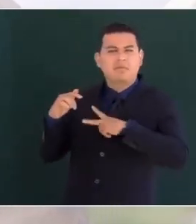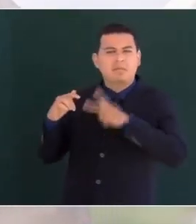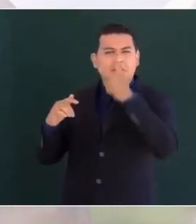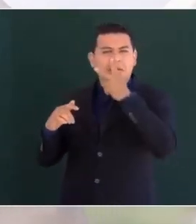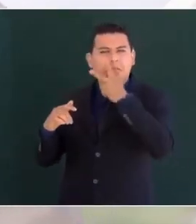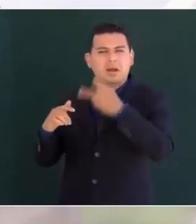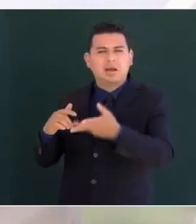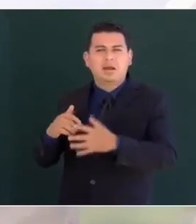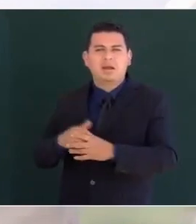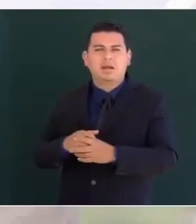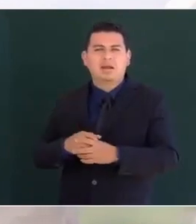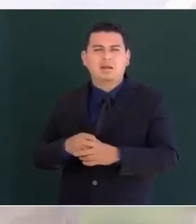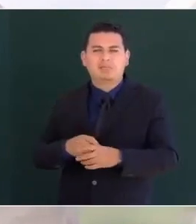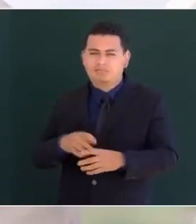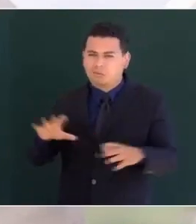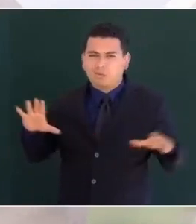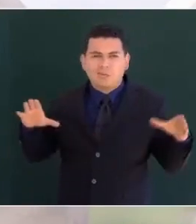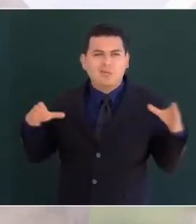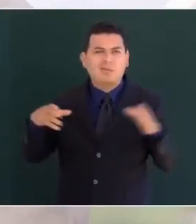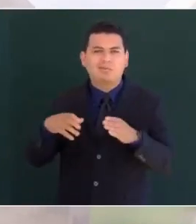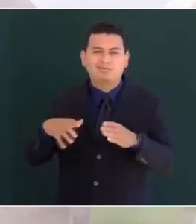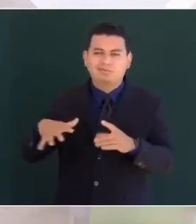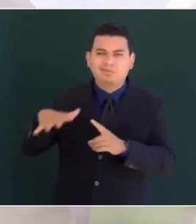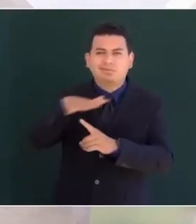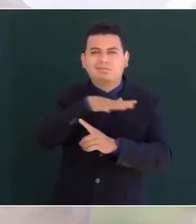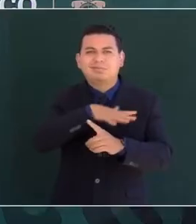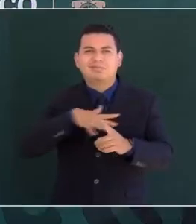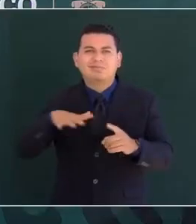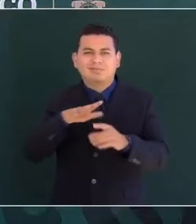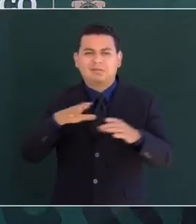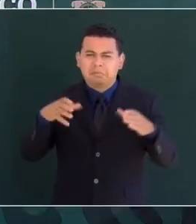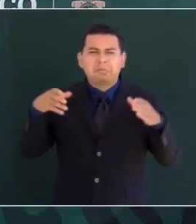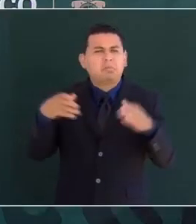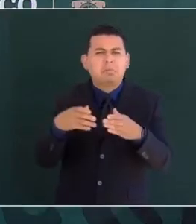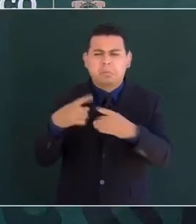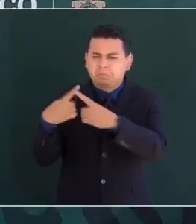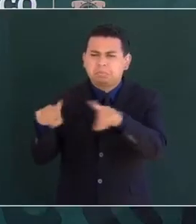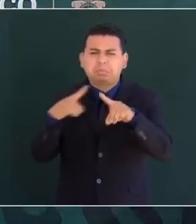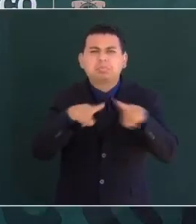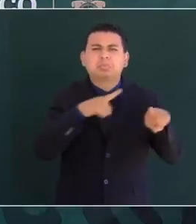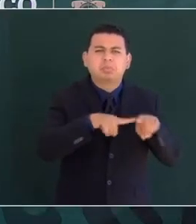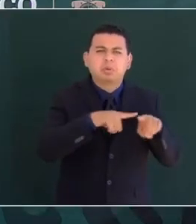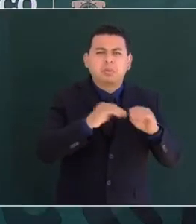comunidad para compartir en agosto de